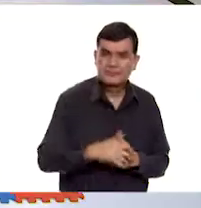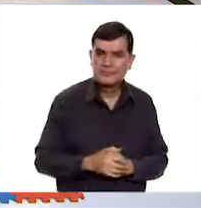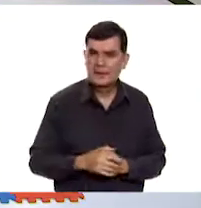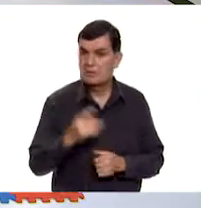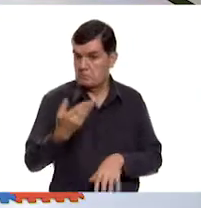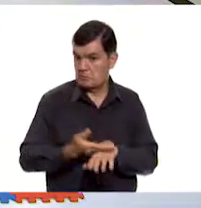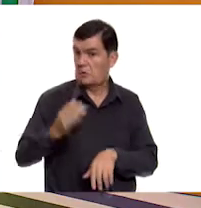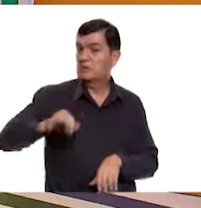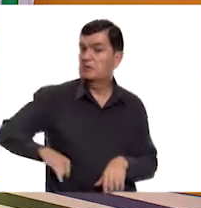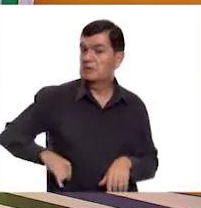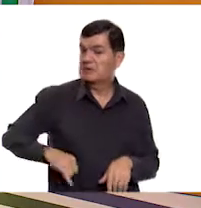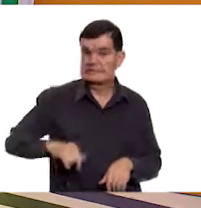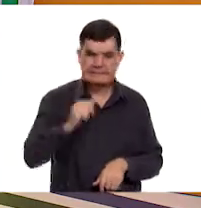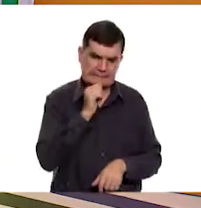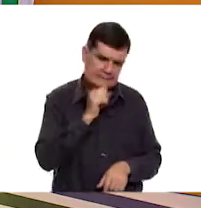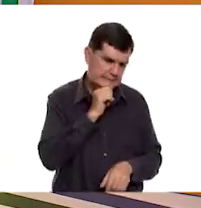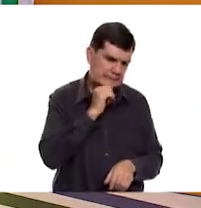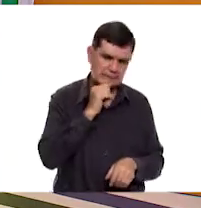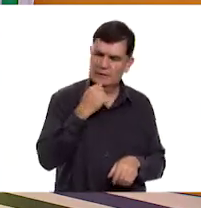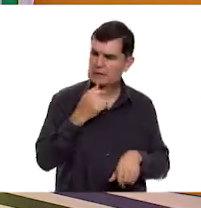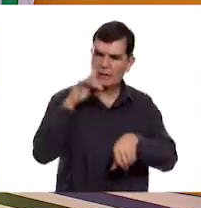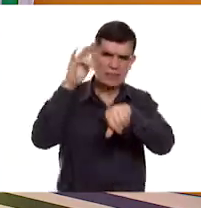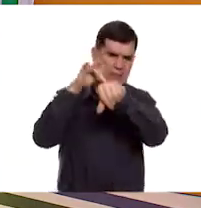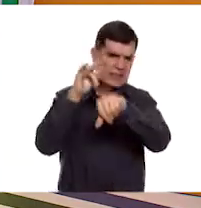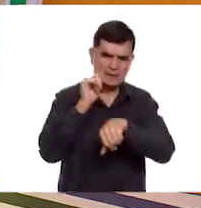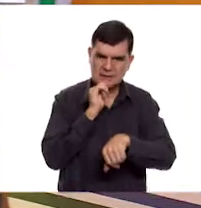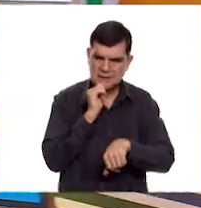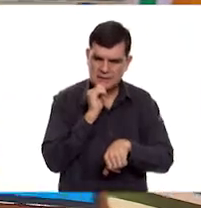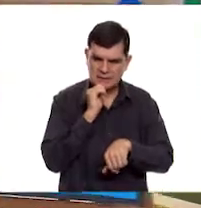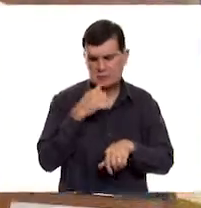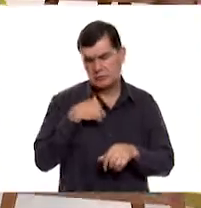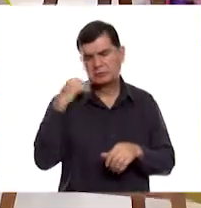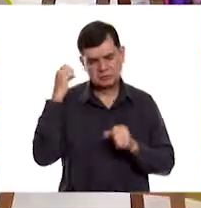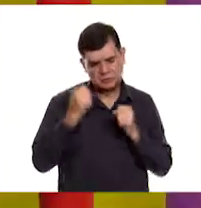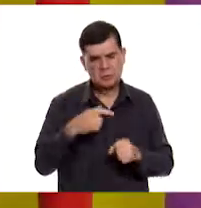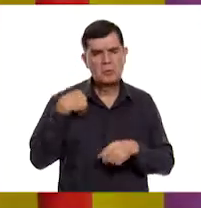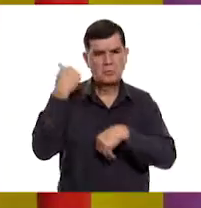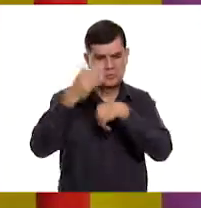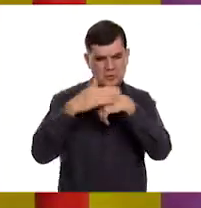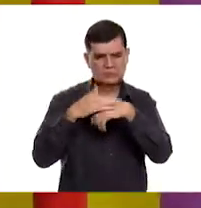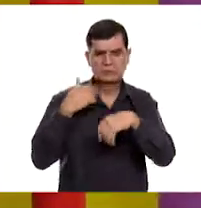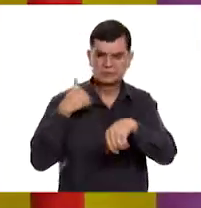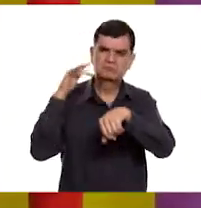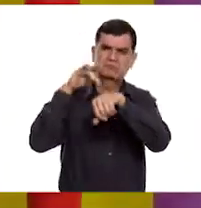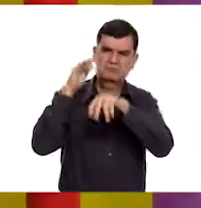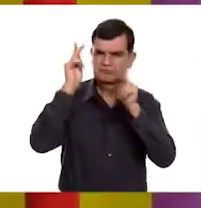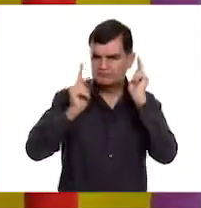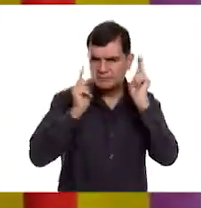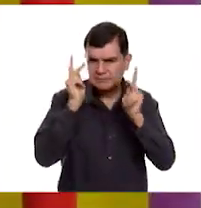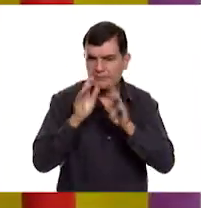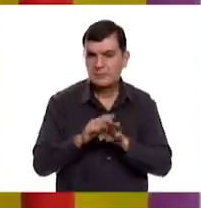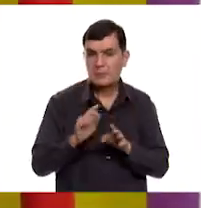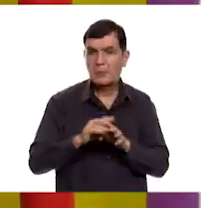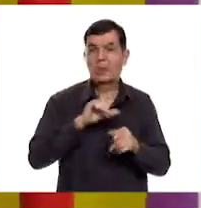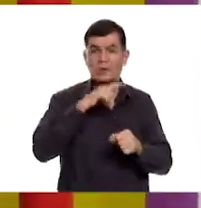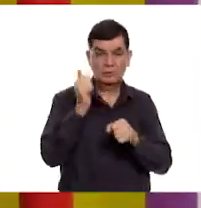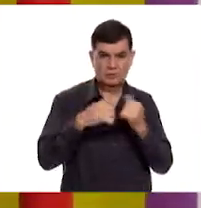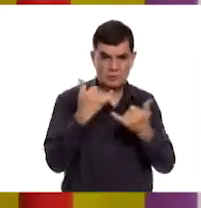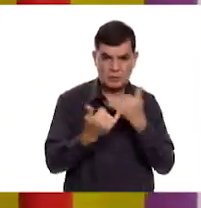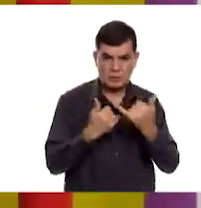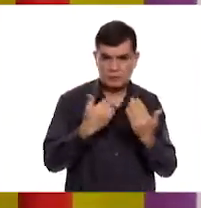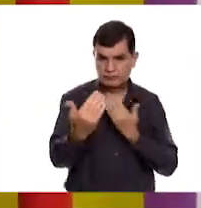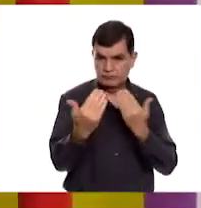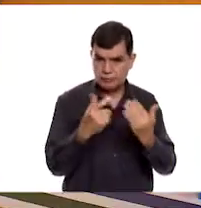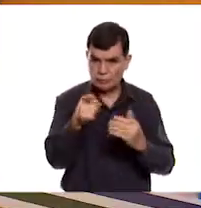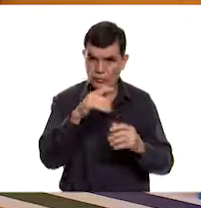¡Ay, qué interesante! Ese no lo conozco, pero algún día lo voy a visitar. Yo estoy segura que sí, Pilar. El siguiente juego es Interactivo. ¿Te gustan los